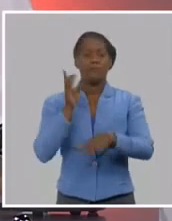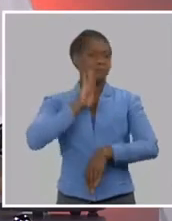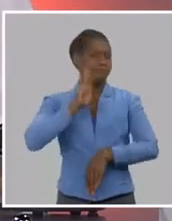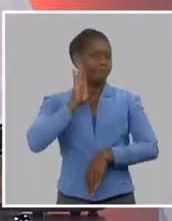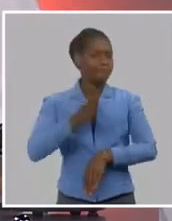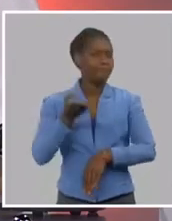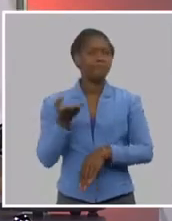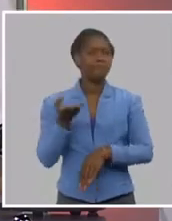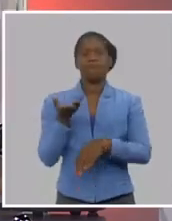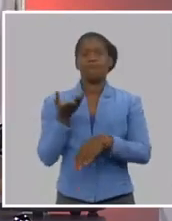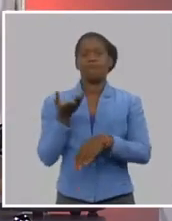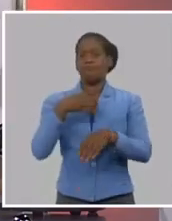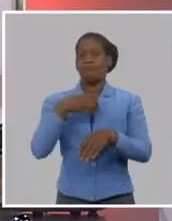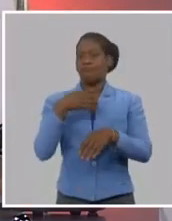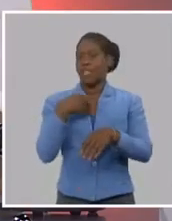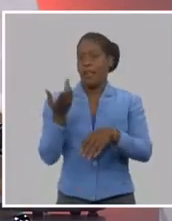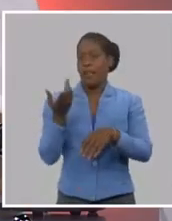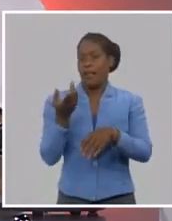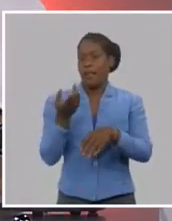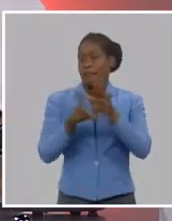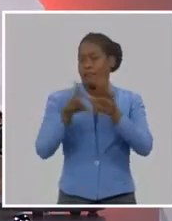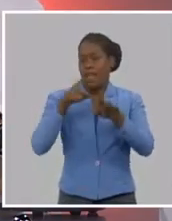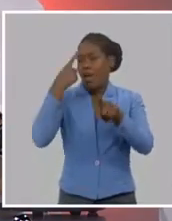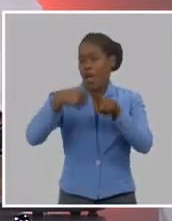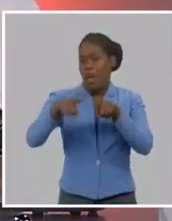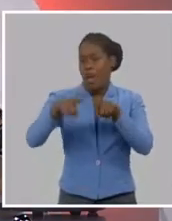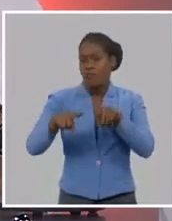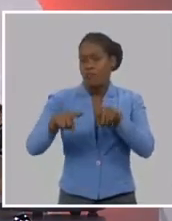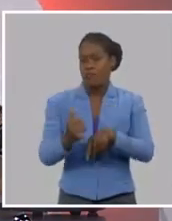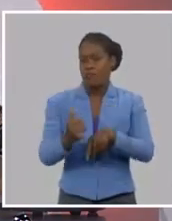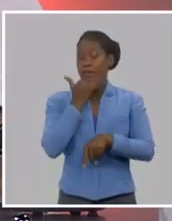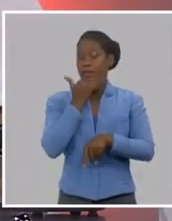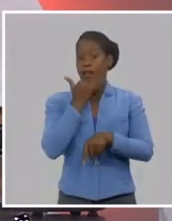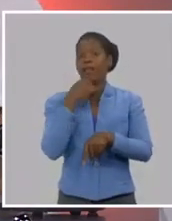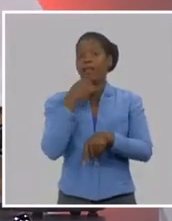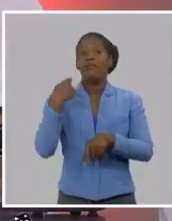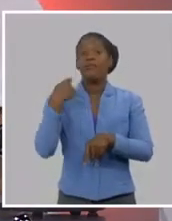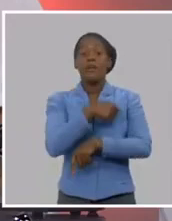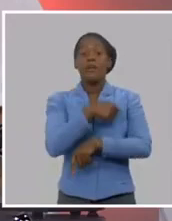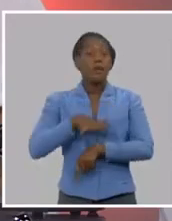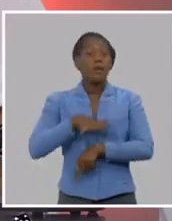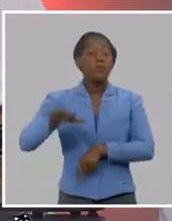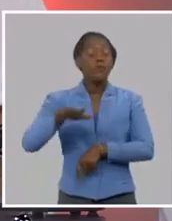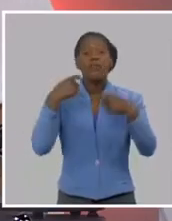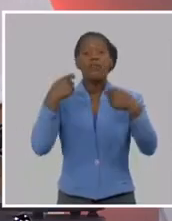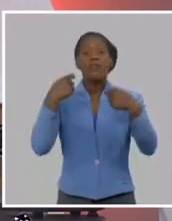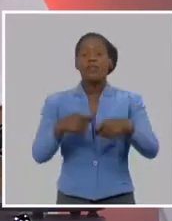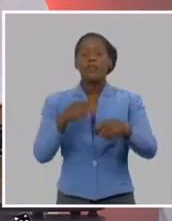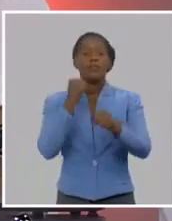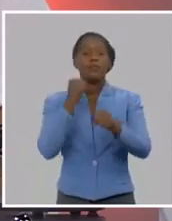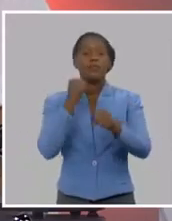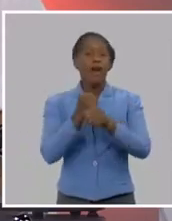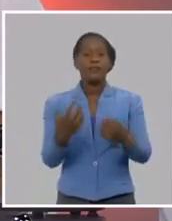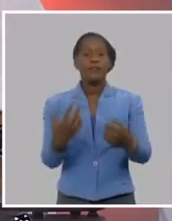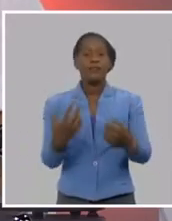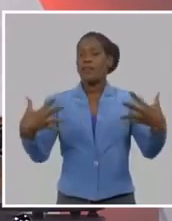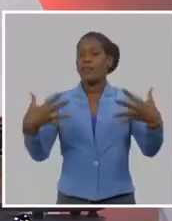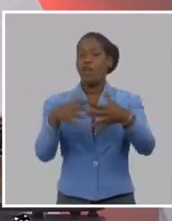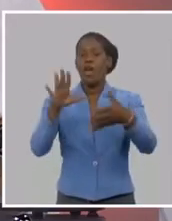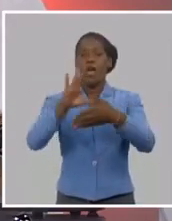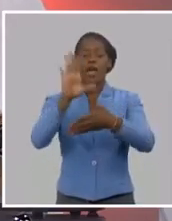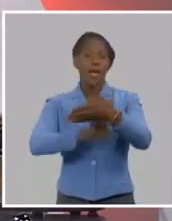gobiernos que, que no cumplen, en modo alguno, esta sincera democracia, pero que inclusive, inclusive,